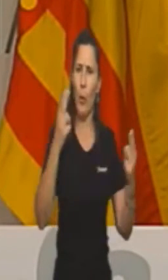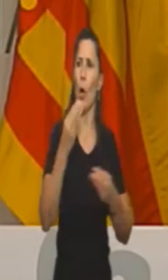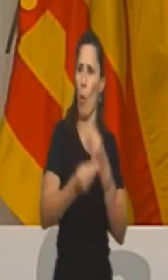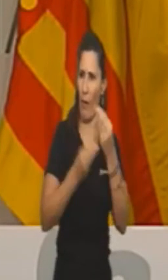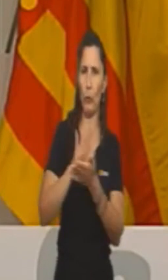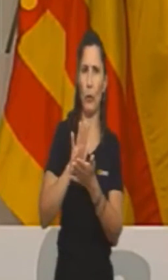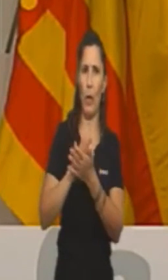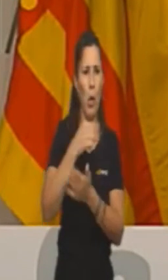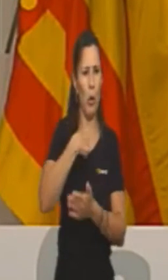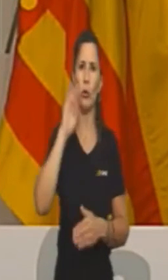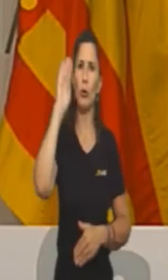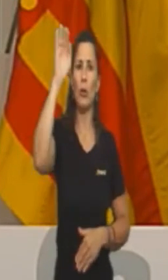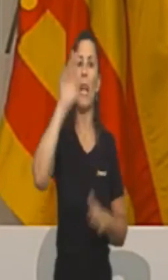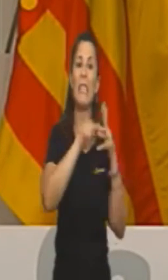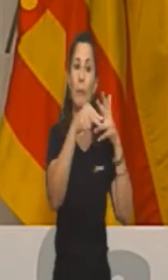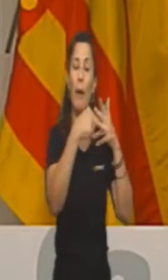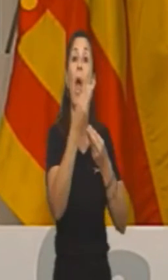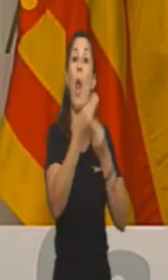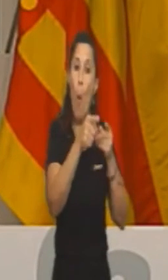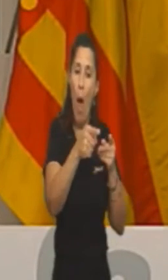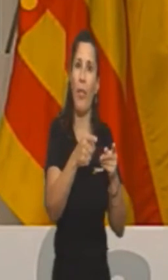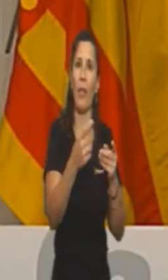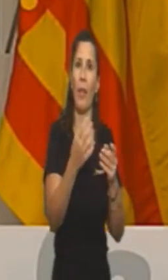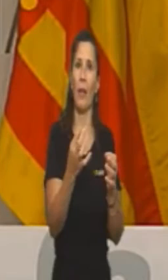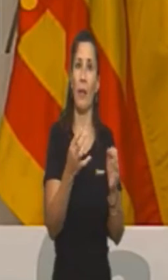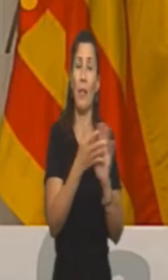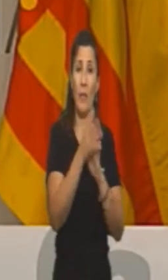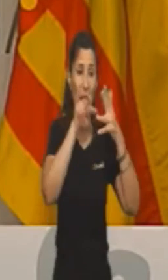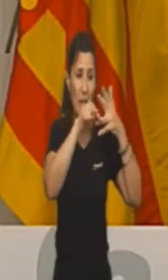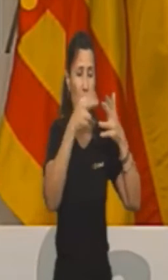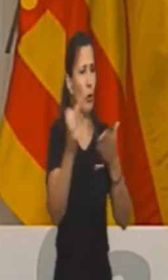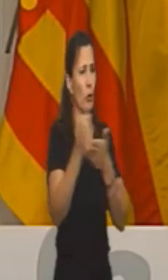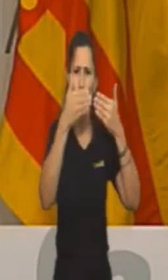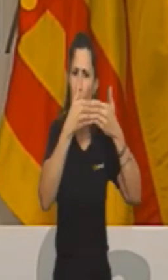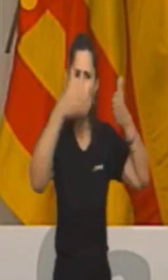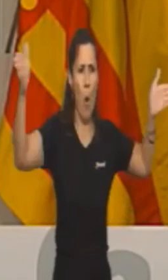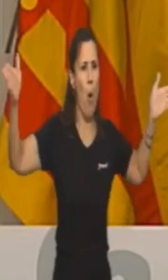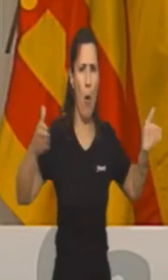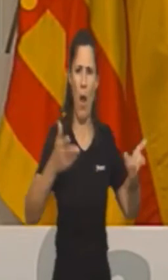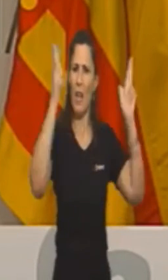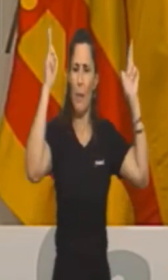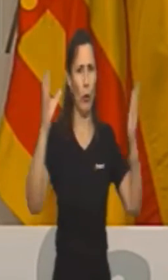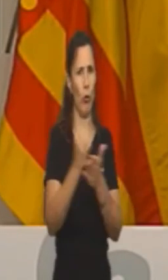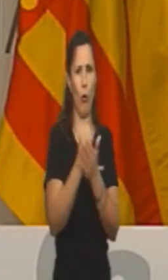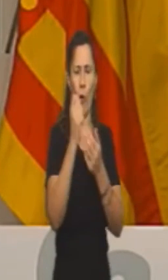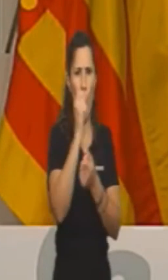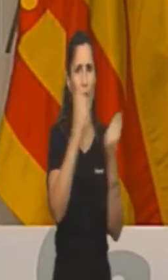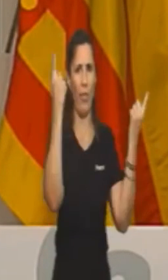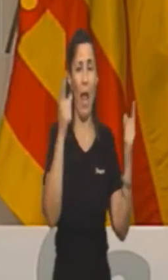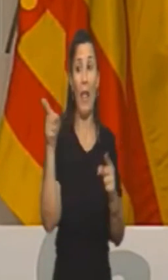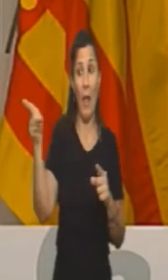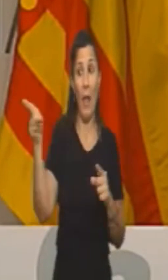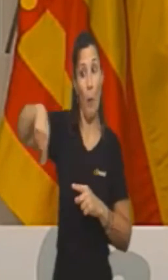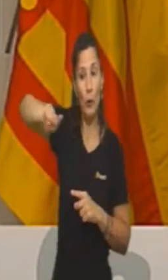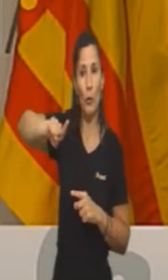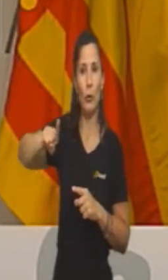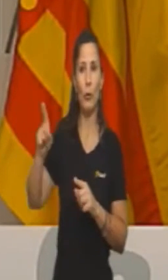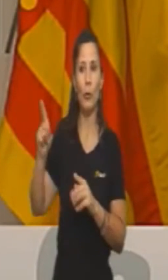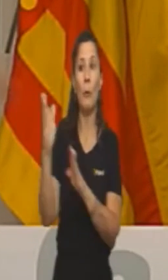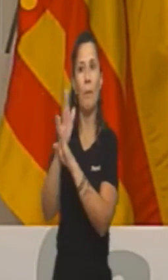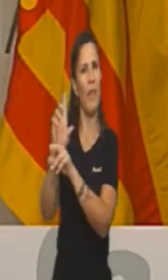si nosotros tenemos una consellera de transparencia, además, si aquí está todo destapado, lo que tienen que destapar es ellos